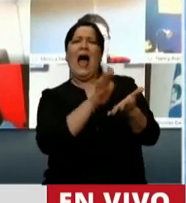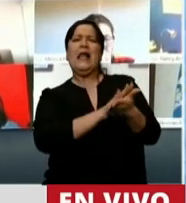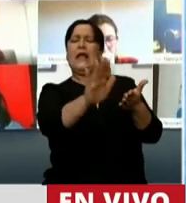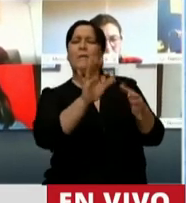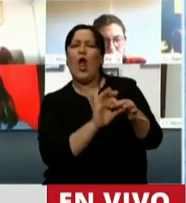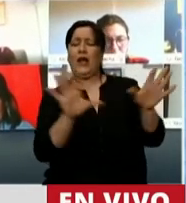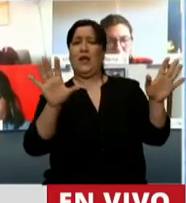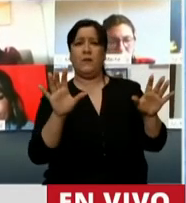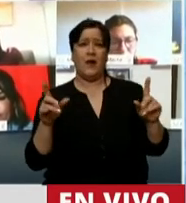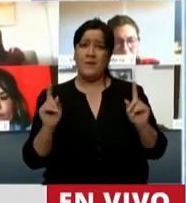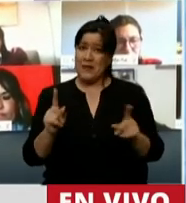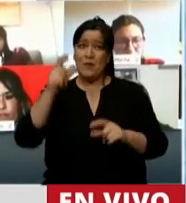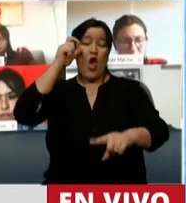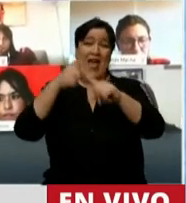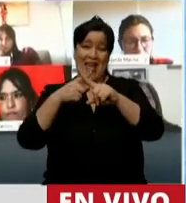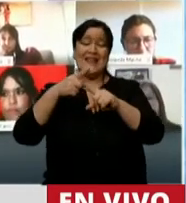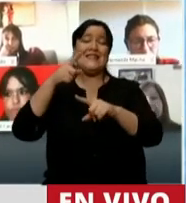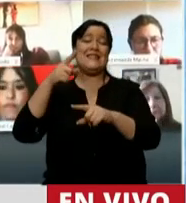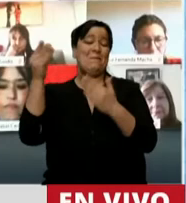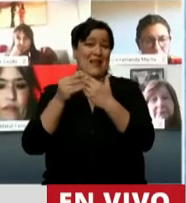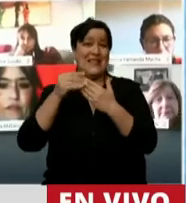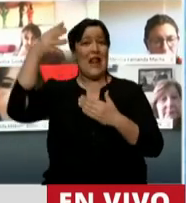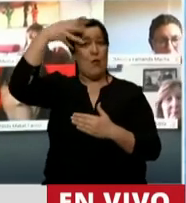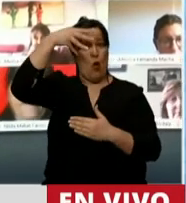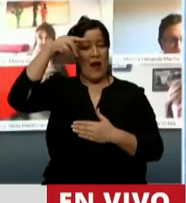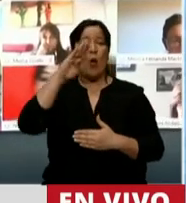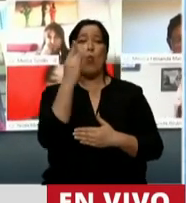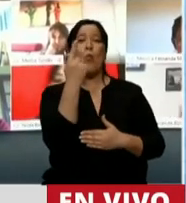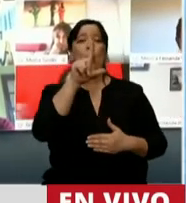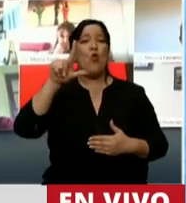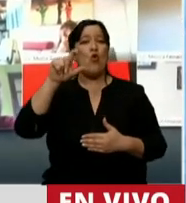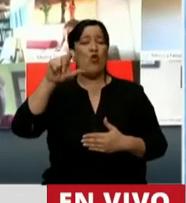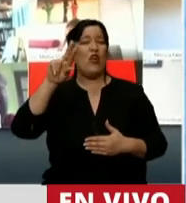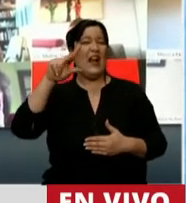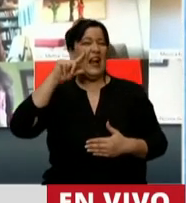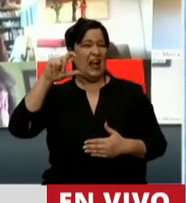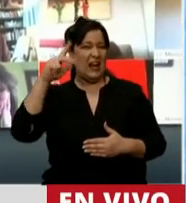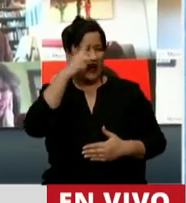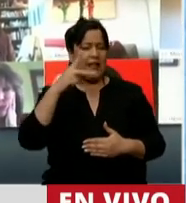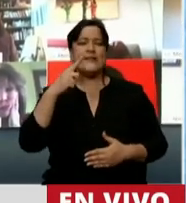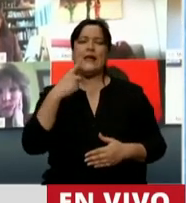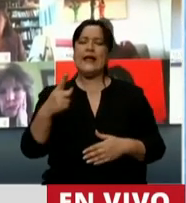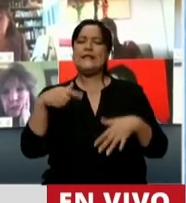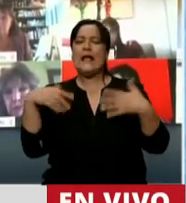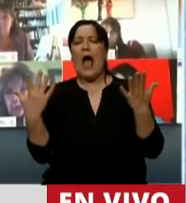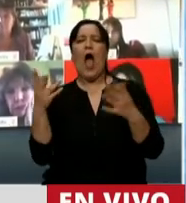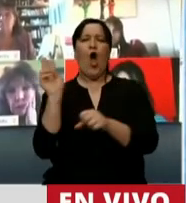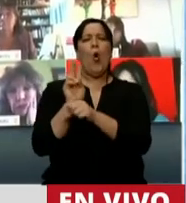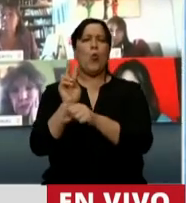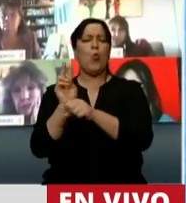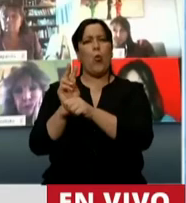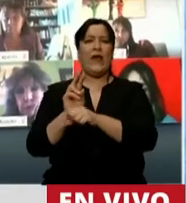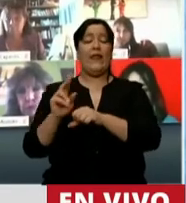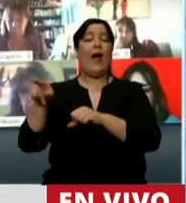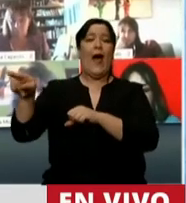impunidad que la ex Ministra de Seguridad, Patricia Bullrich, escondía detrás de la supuesta intención de cuidar a los